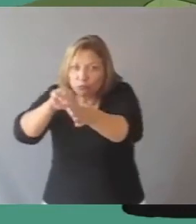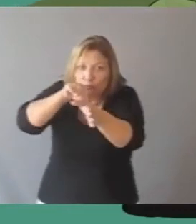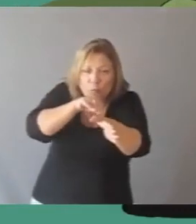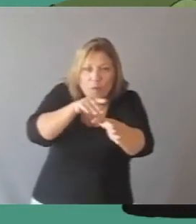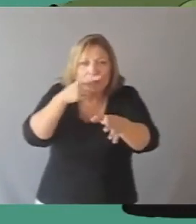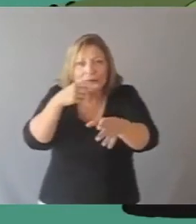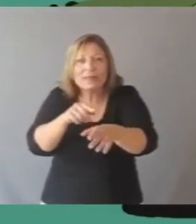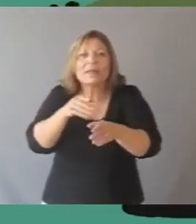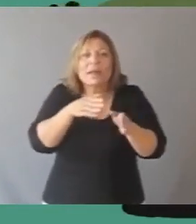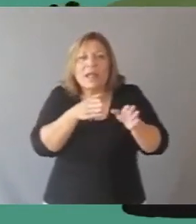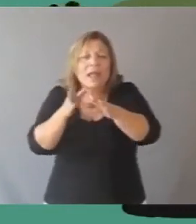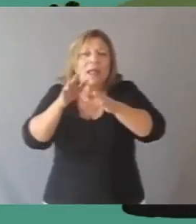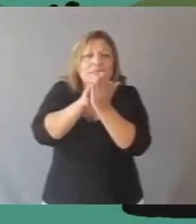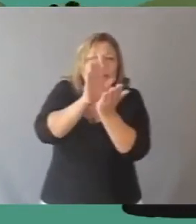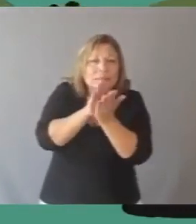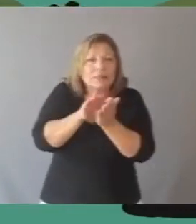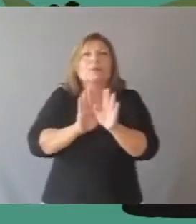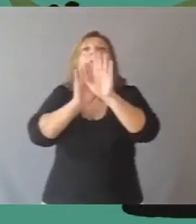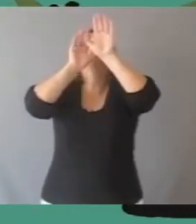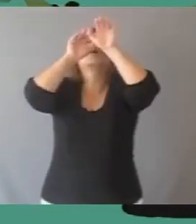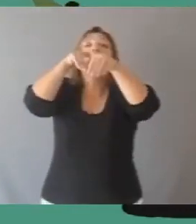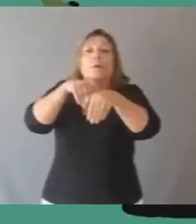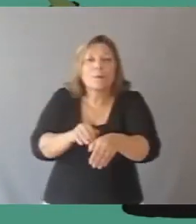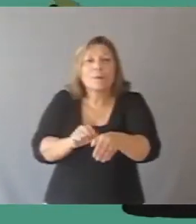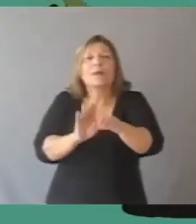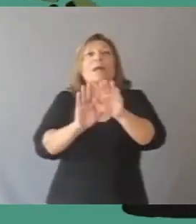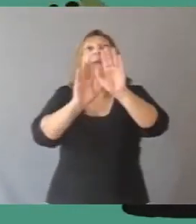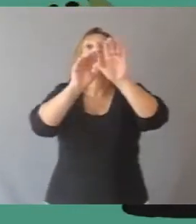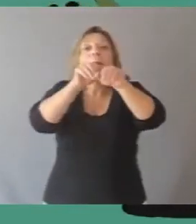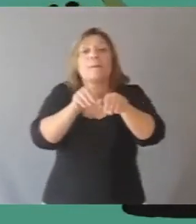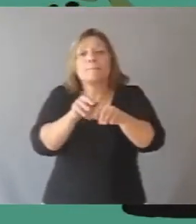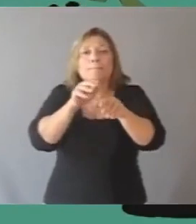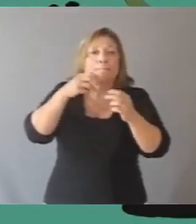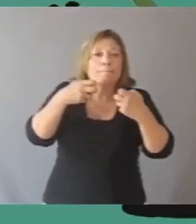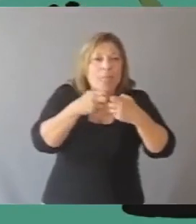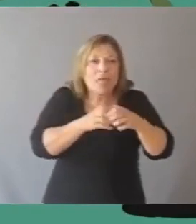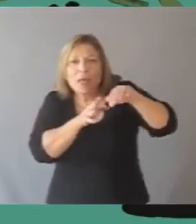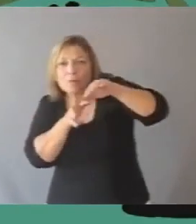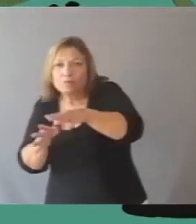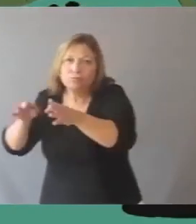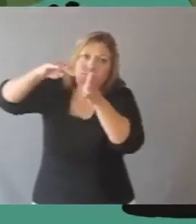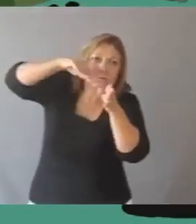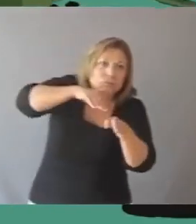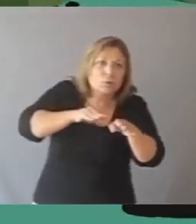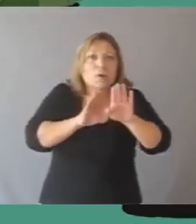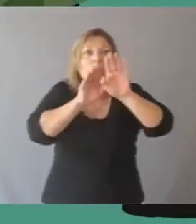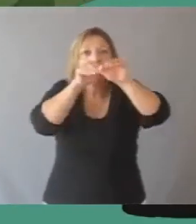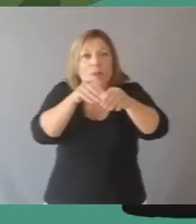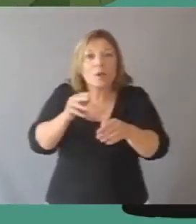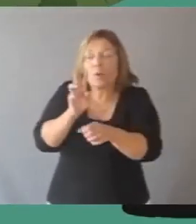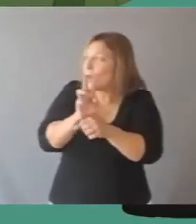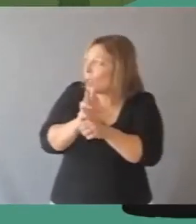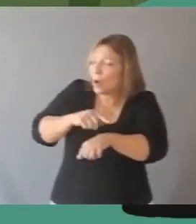los yacarés tiraban corriendo por la costa. Subían, bajaban, saltaban por sobre las piedras, corriendo siempre y arrastrando al